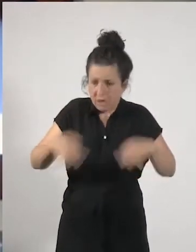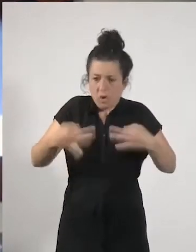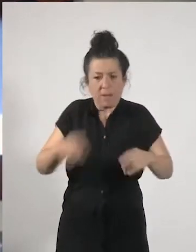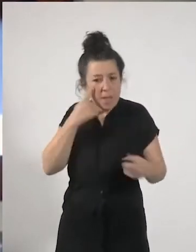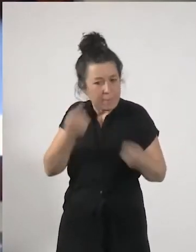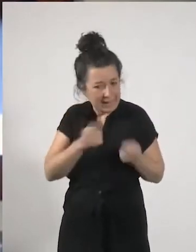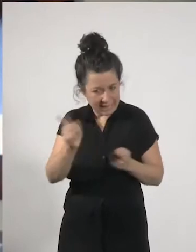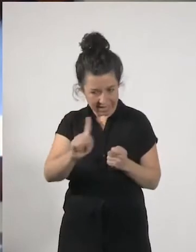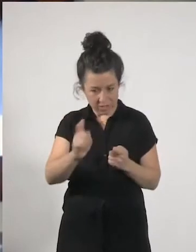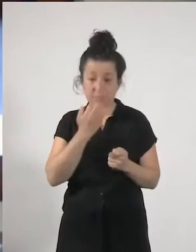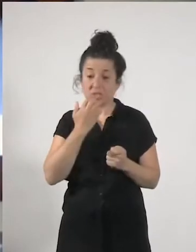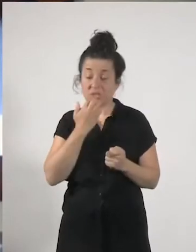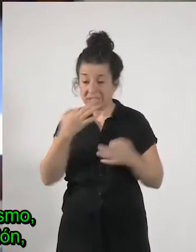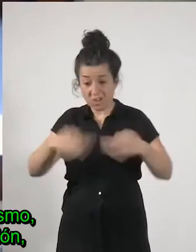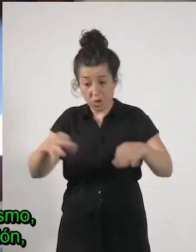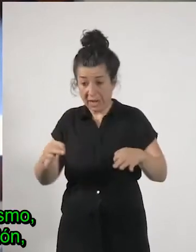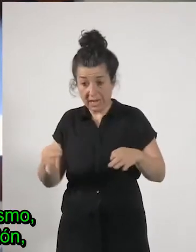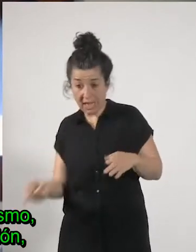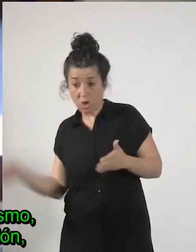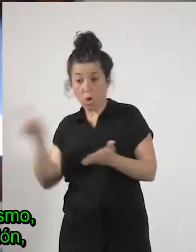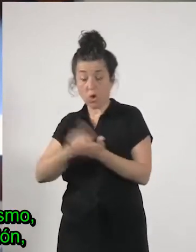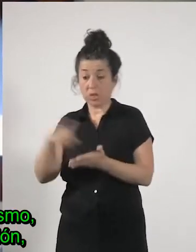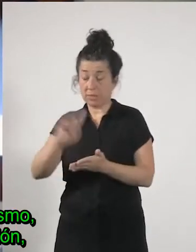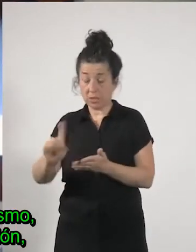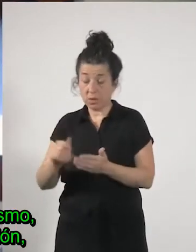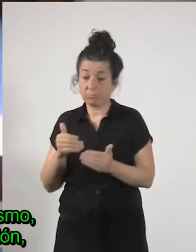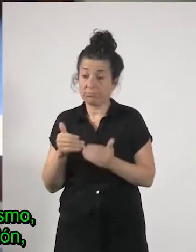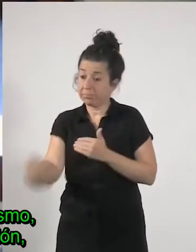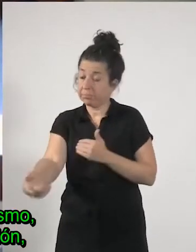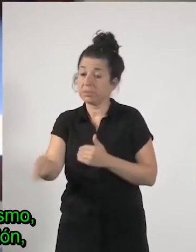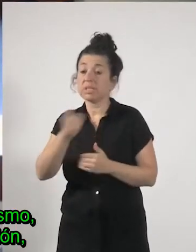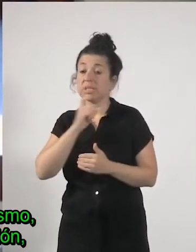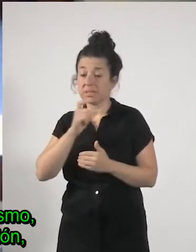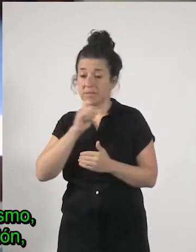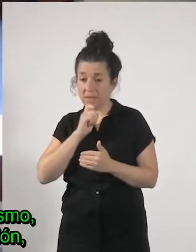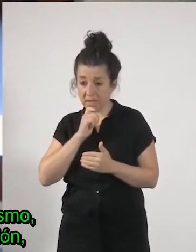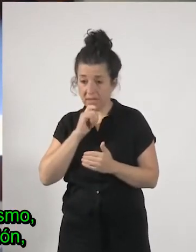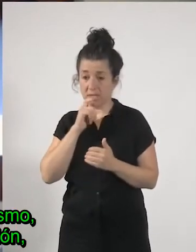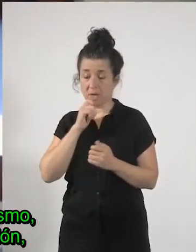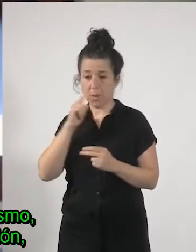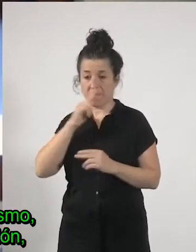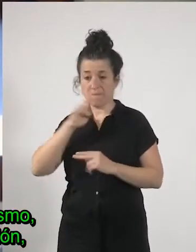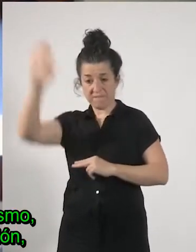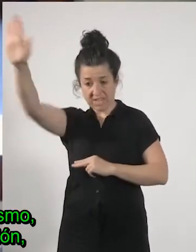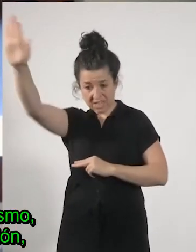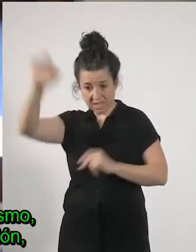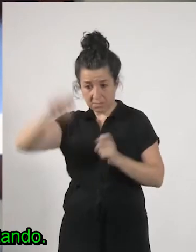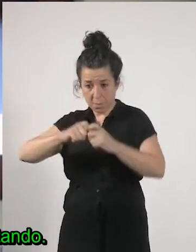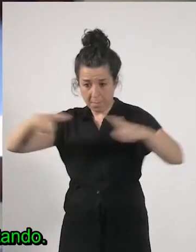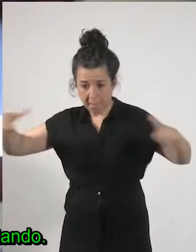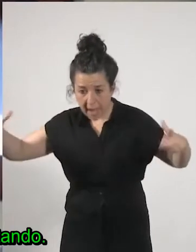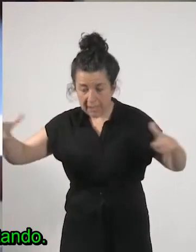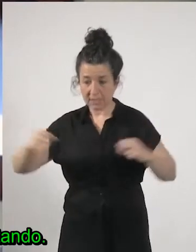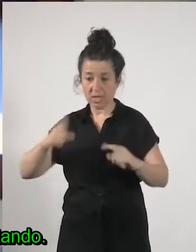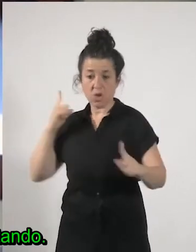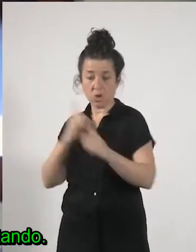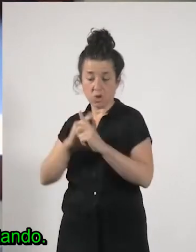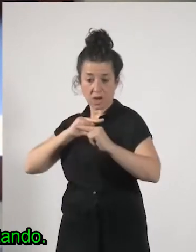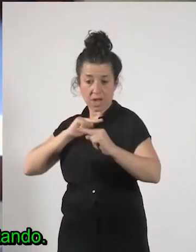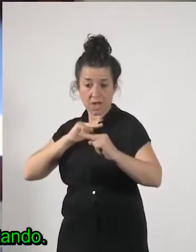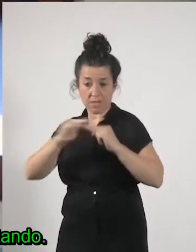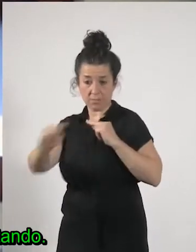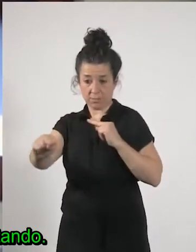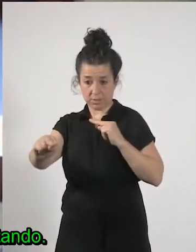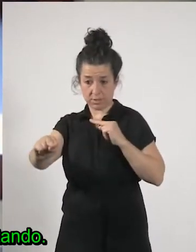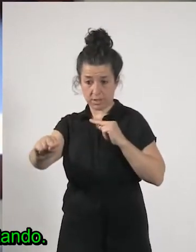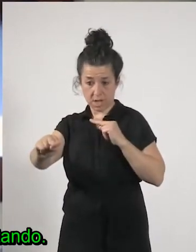va a ser muy difícil y estamos ante un ascenso del fascismo ante un ascenso de la de la contrarreacción que puede terminar